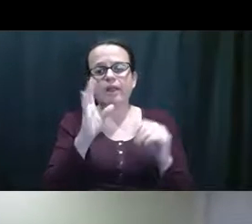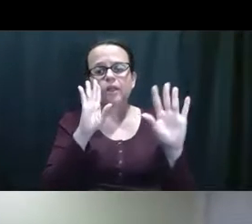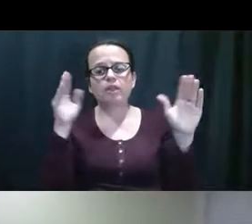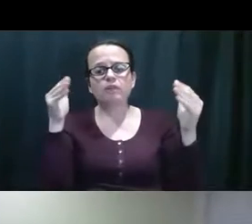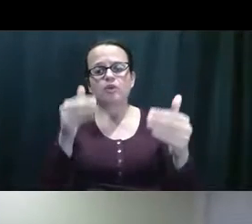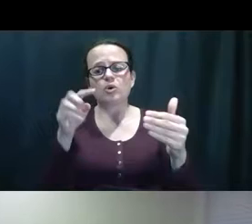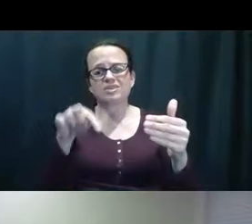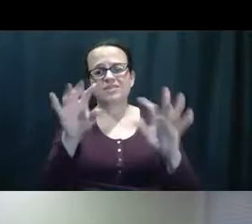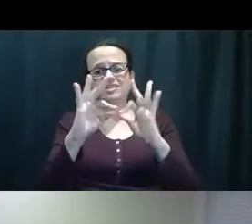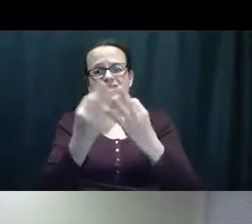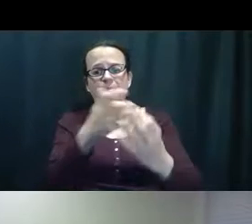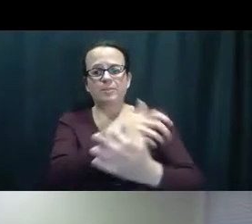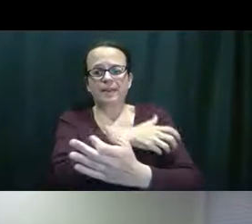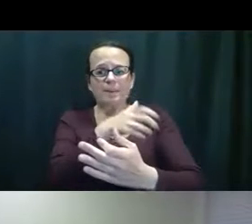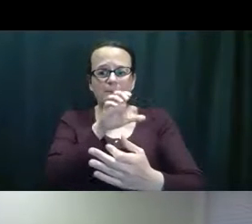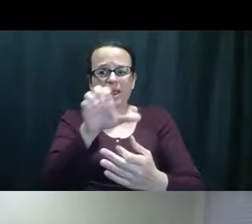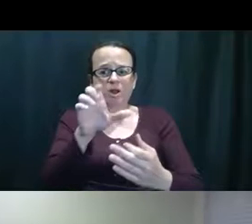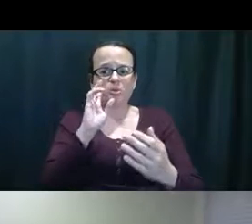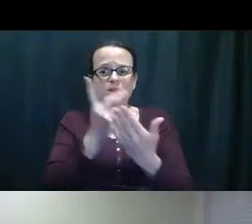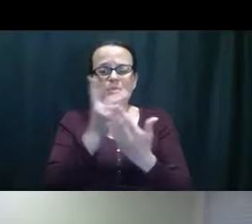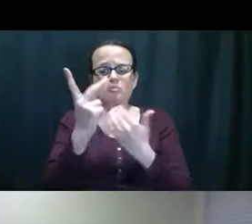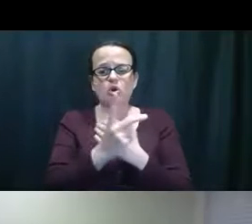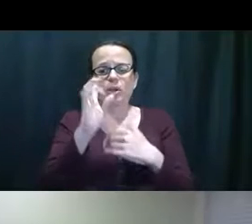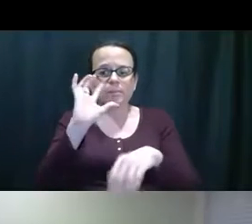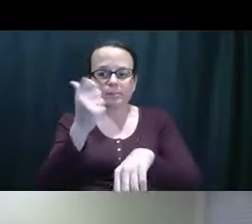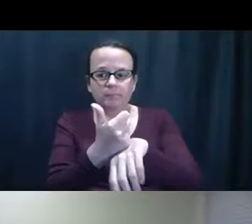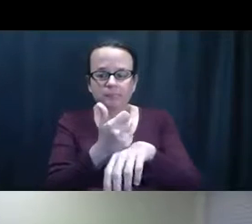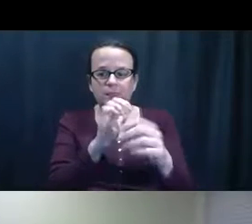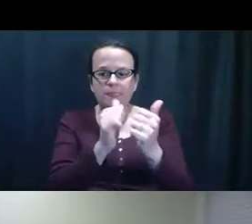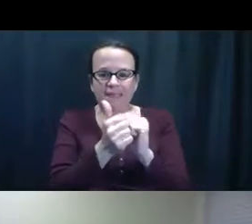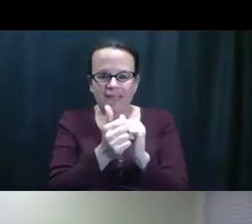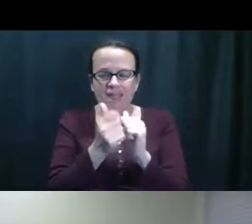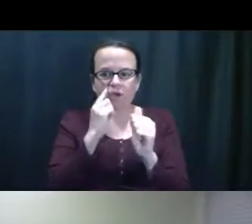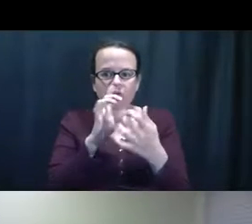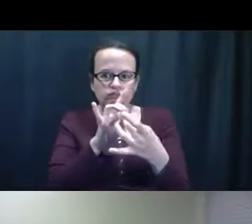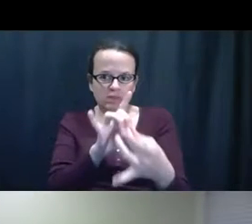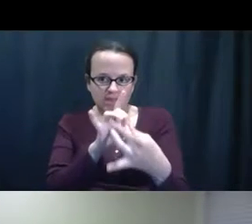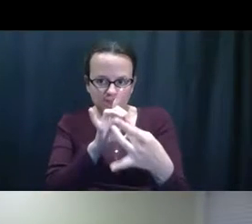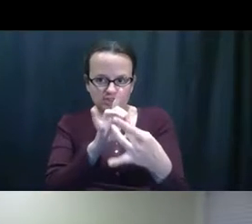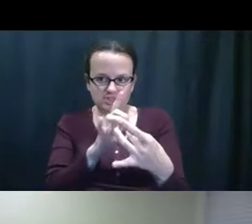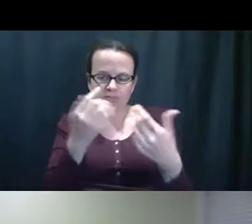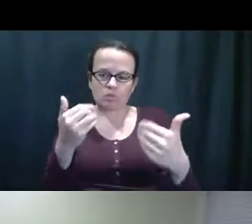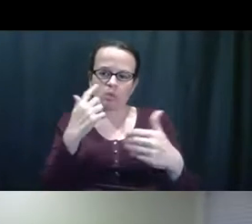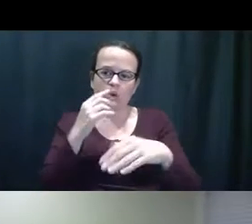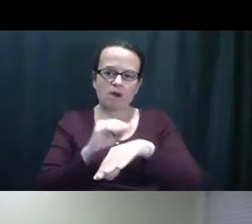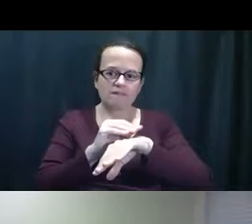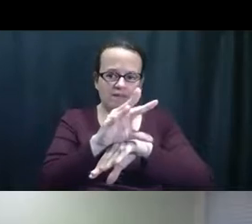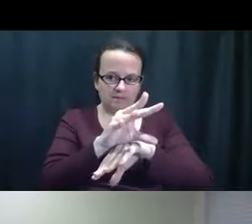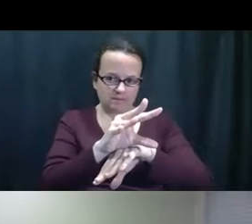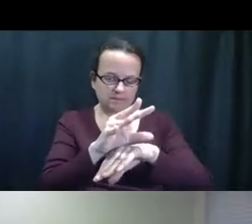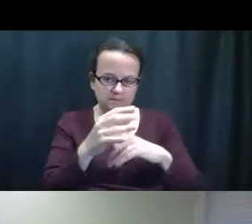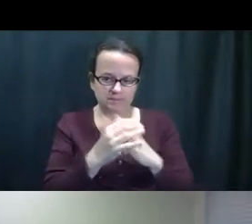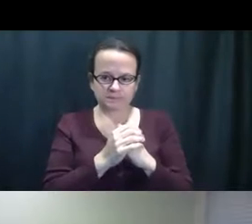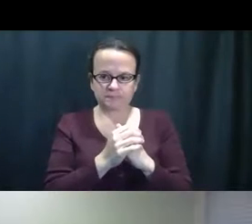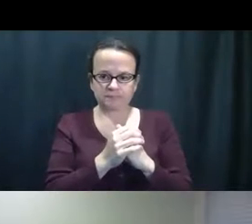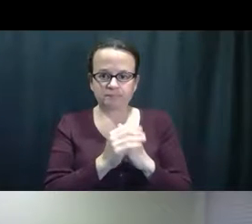tantos problemas el el enfoque de este programa de empoderamiento de la familia es como crear relaciones y como